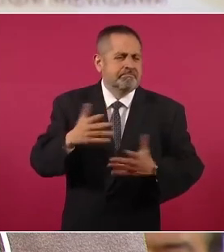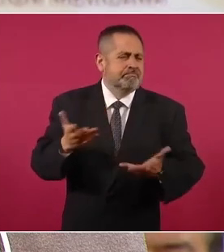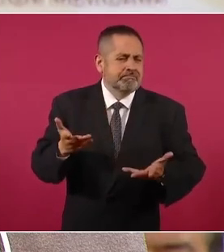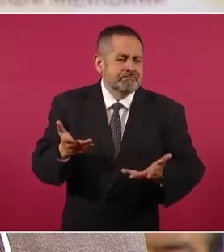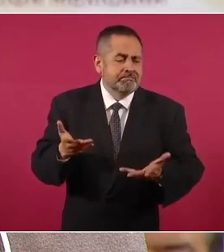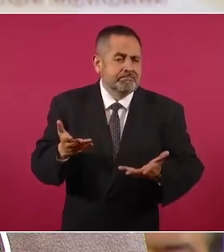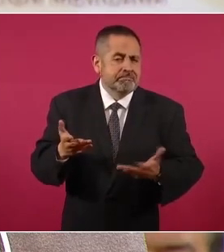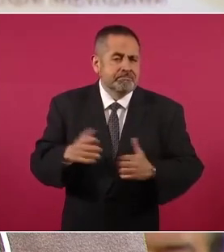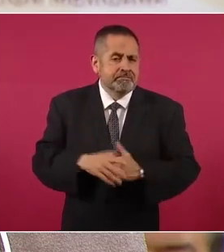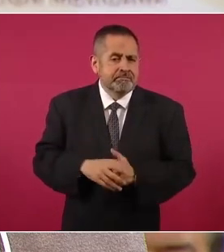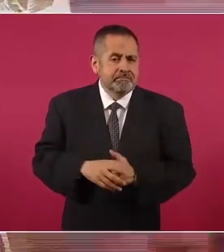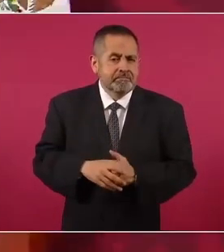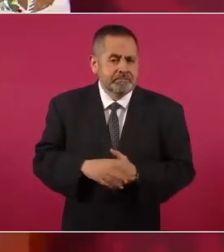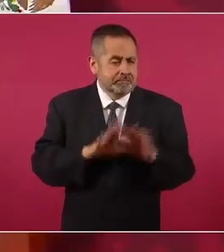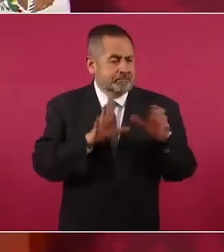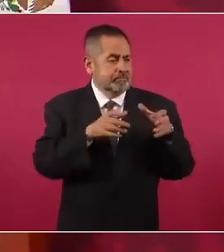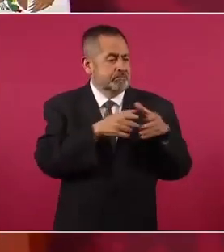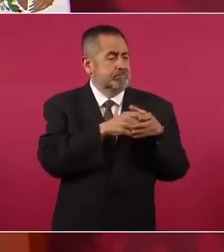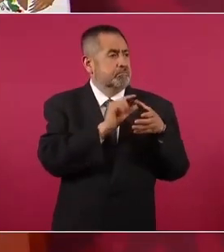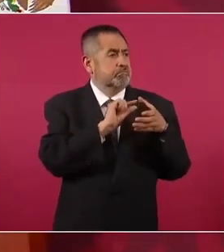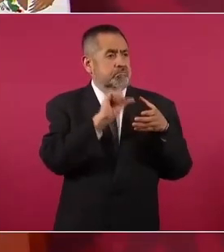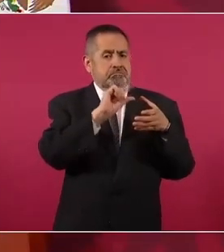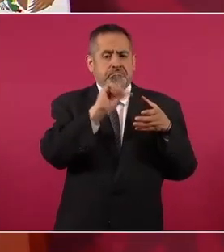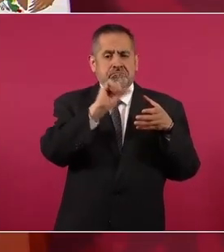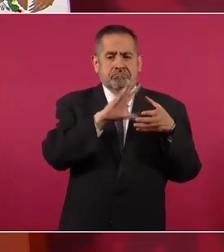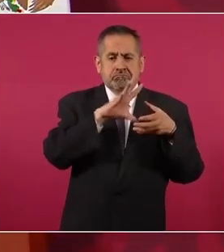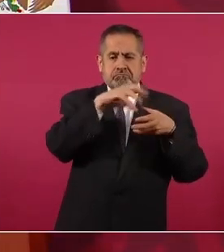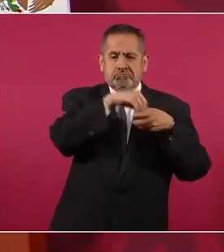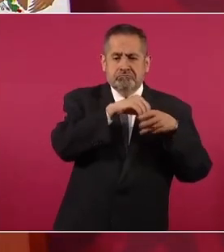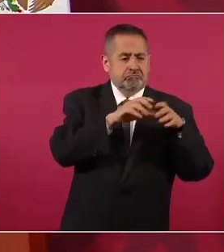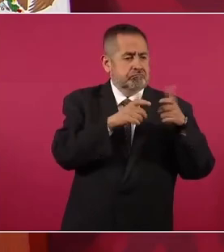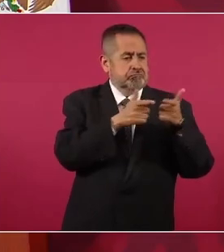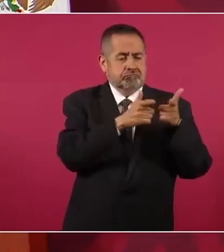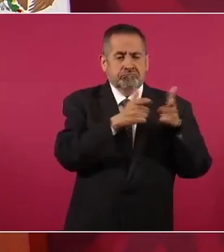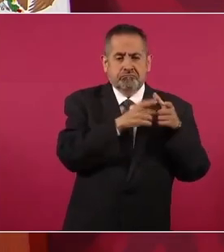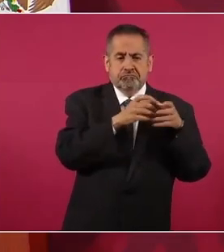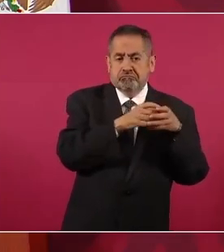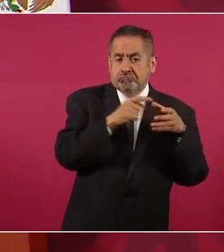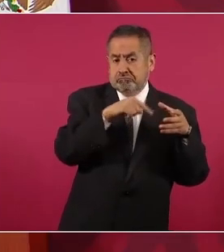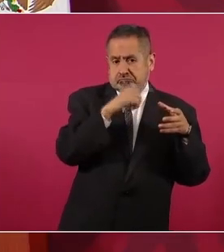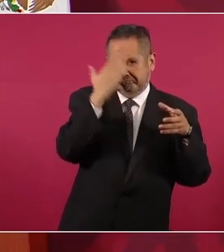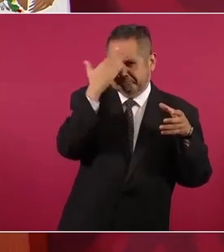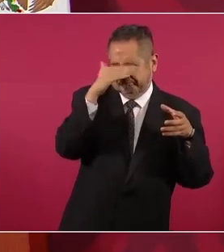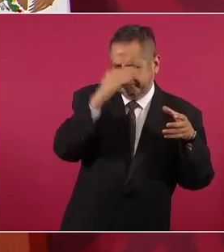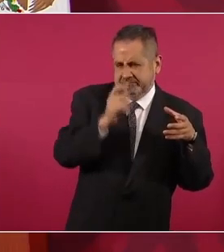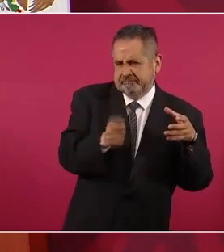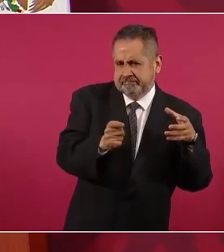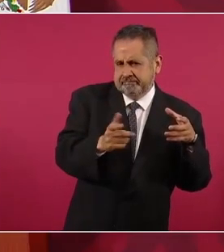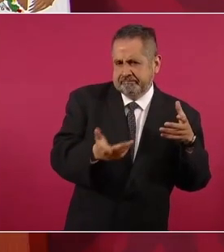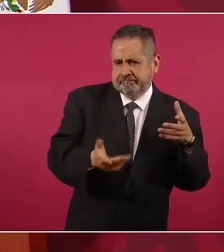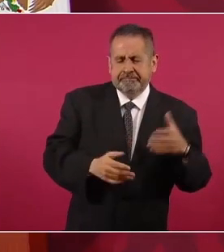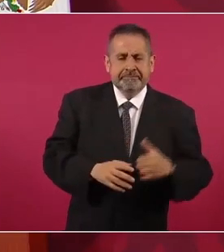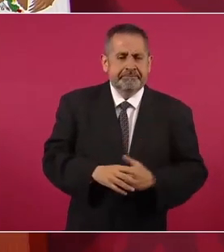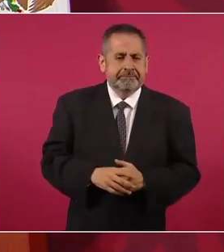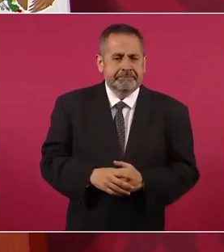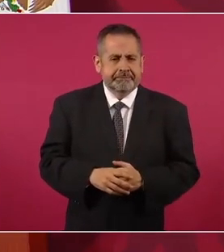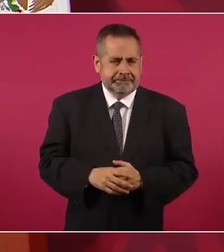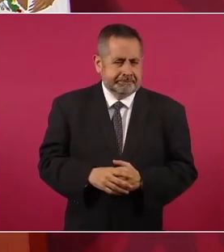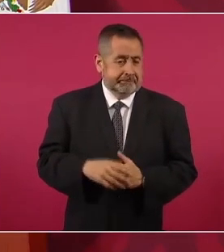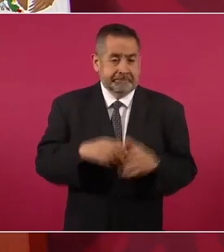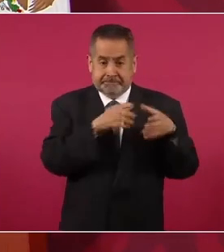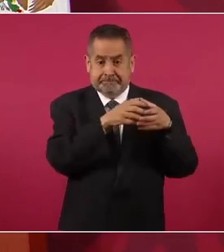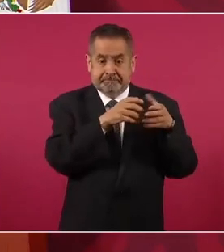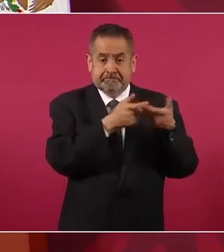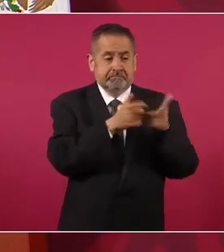Los de la élite, son los que